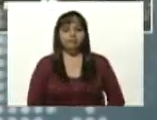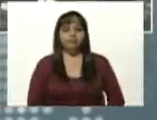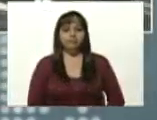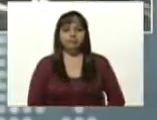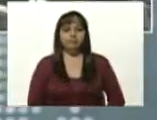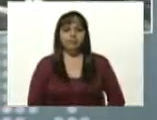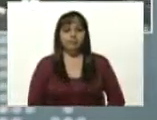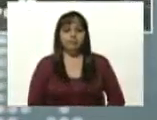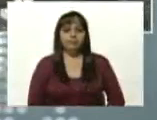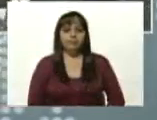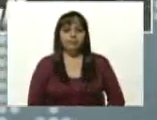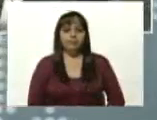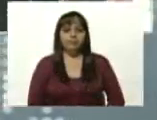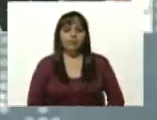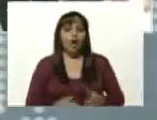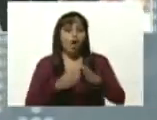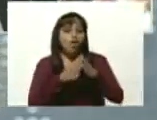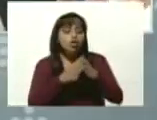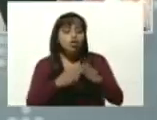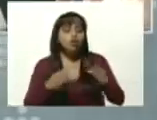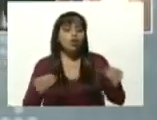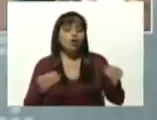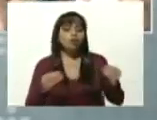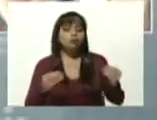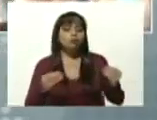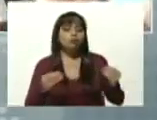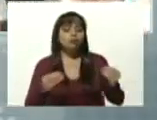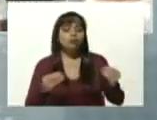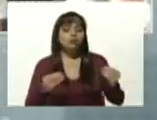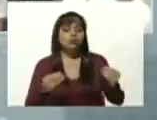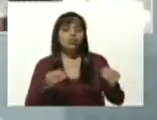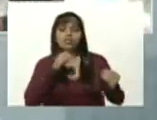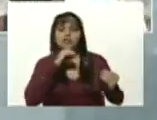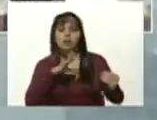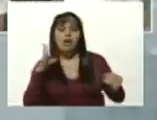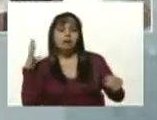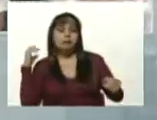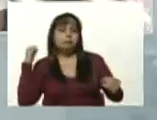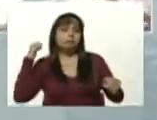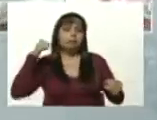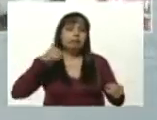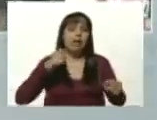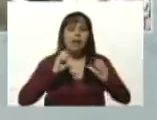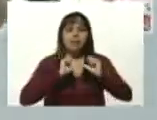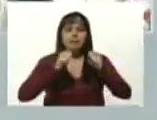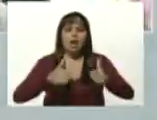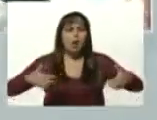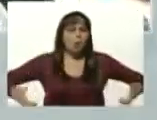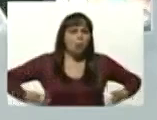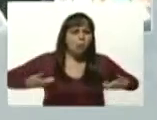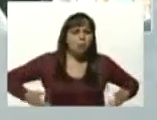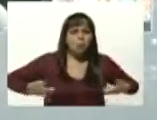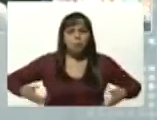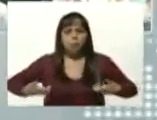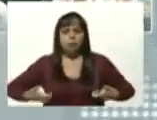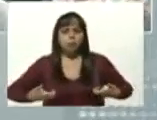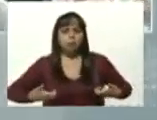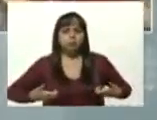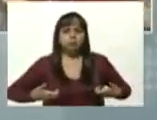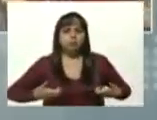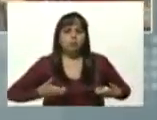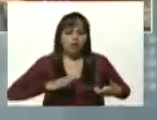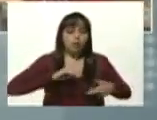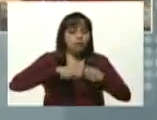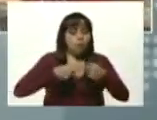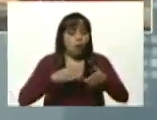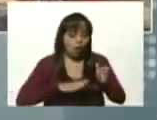Todos nuestros ancestros, desde los gorilas y los monos, que son ancestros nuestros, venimos del